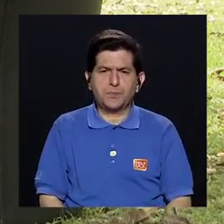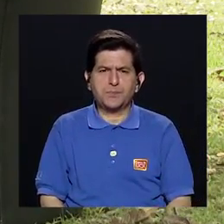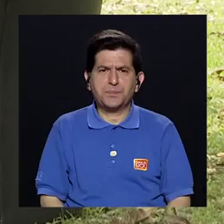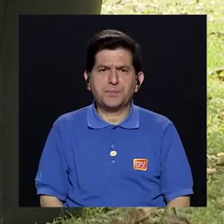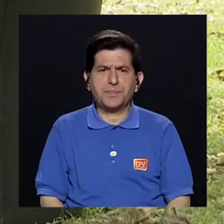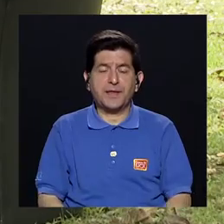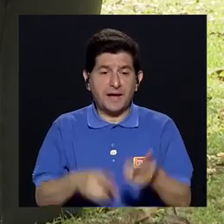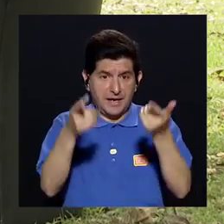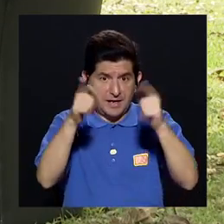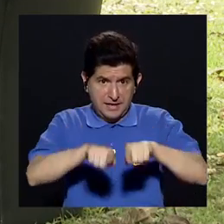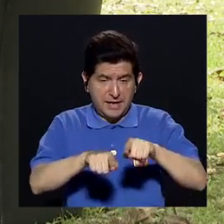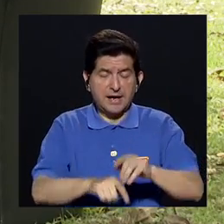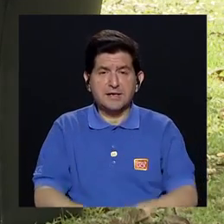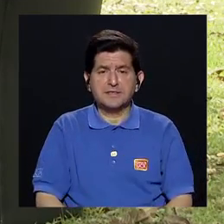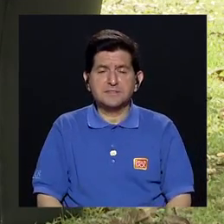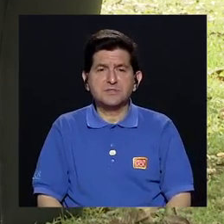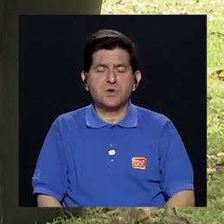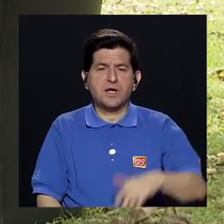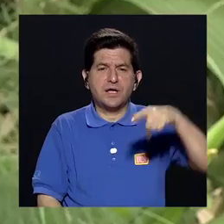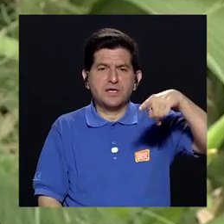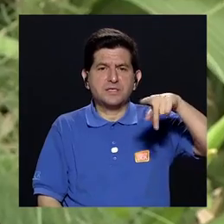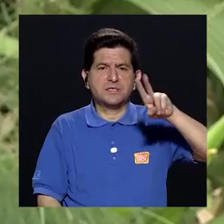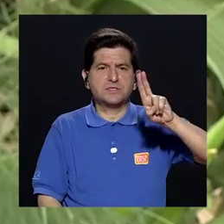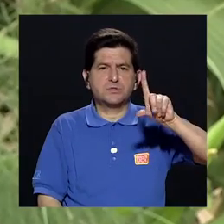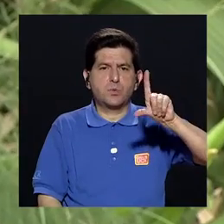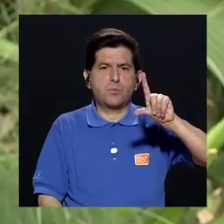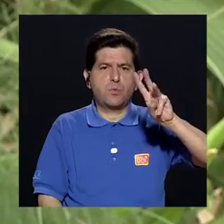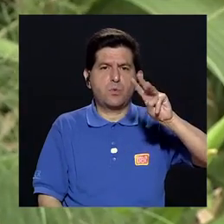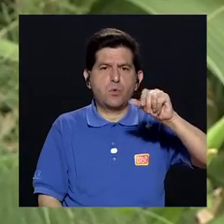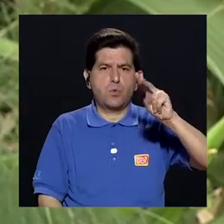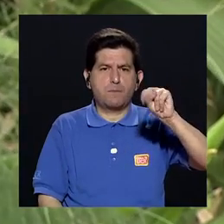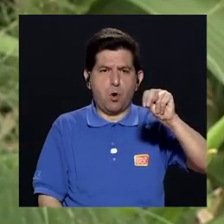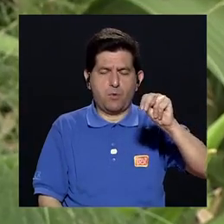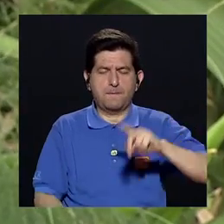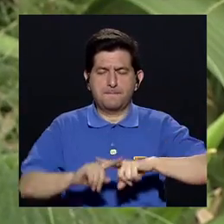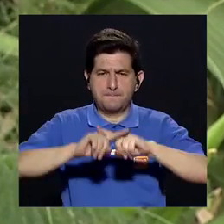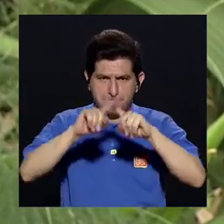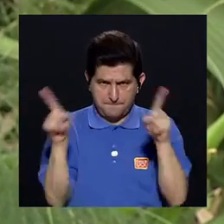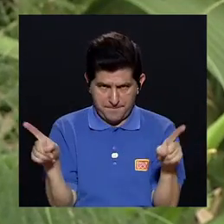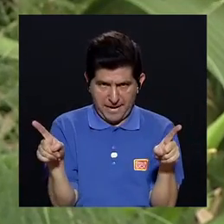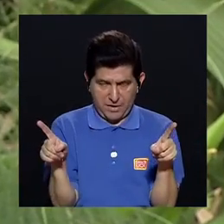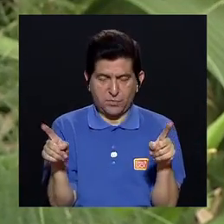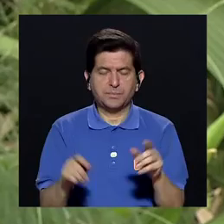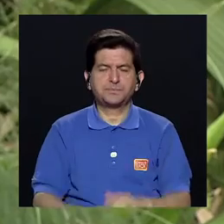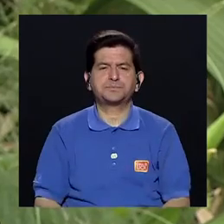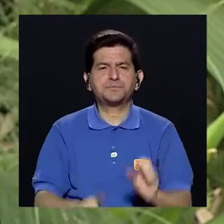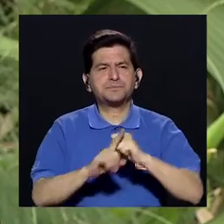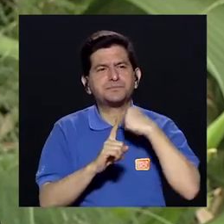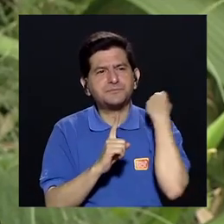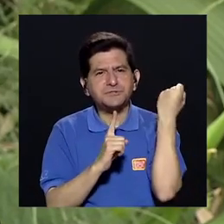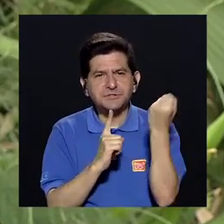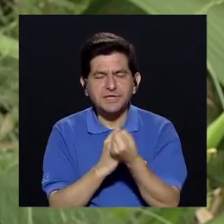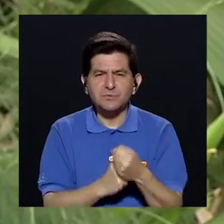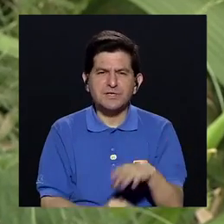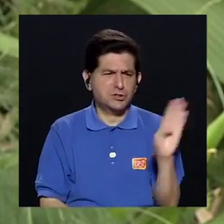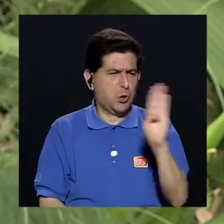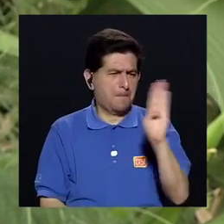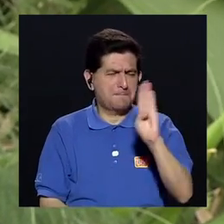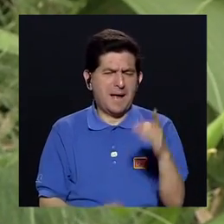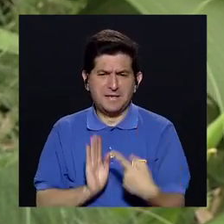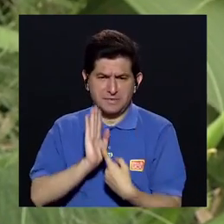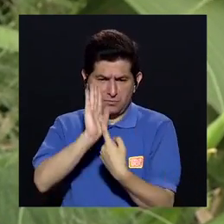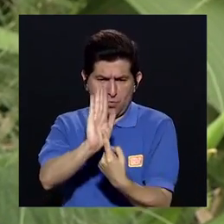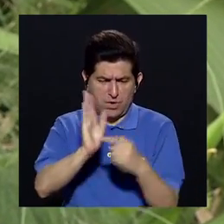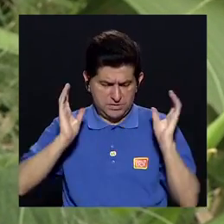es el pulmón Pero por la forma en cómo la bacteria se